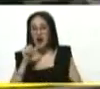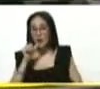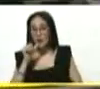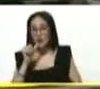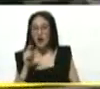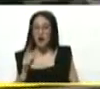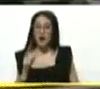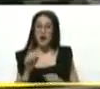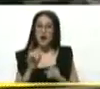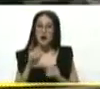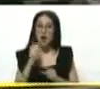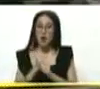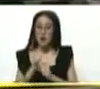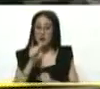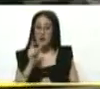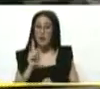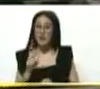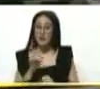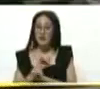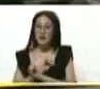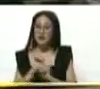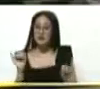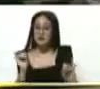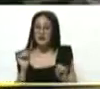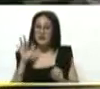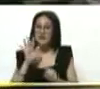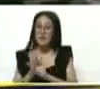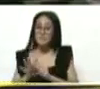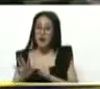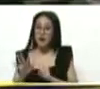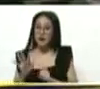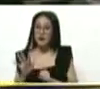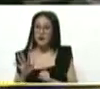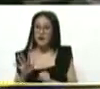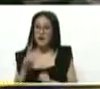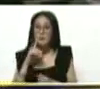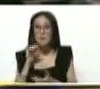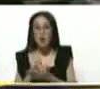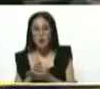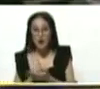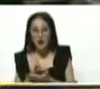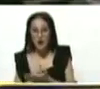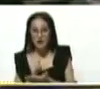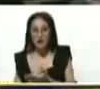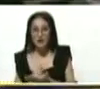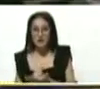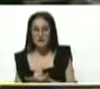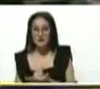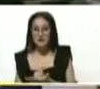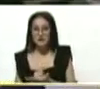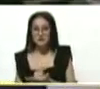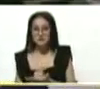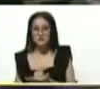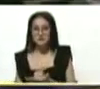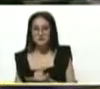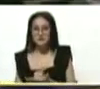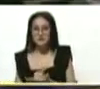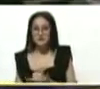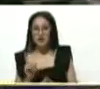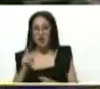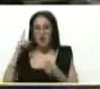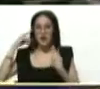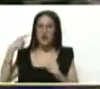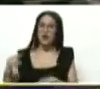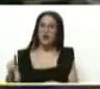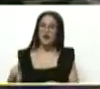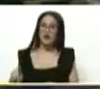culminarlas, cerrarlas, taparlas, probarlas. No se trata de dejar